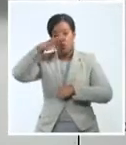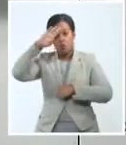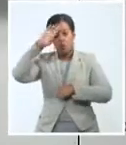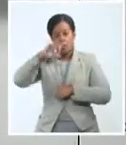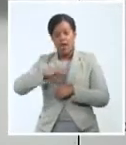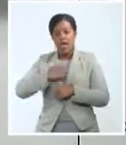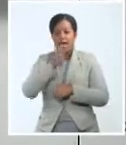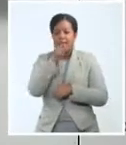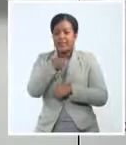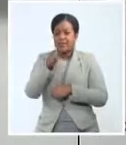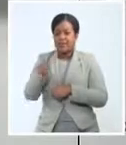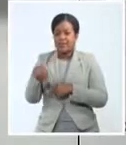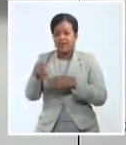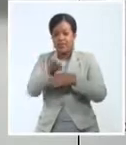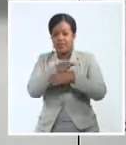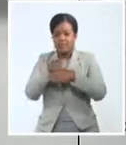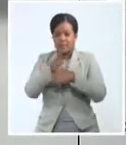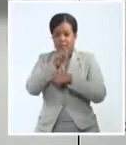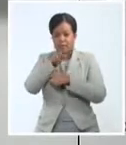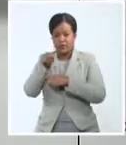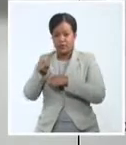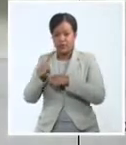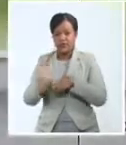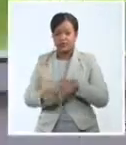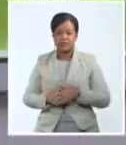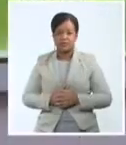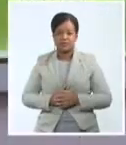artistas e intelectuales, entre otras personalidades.